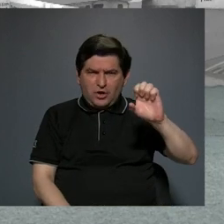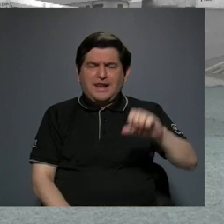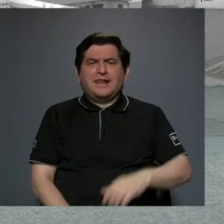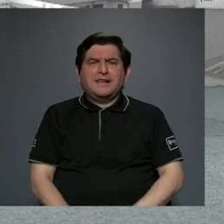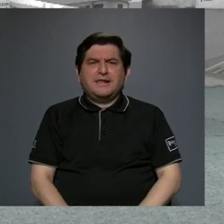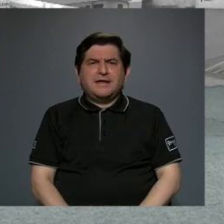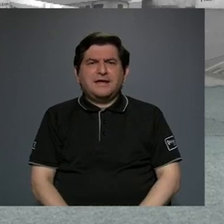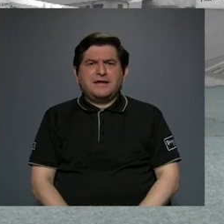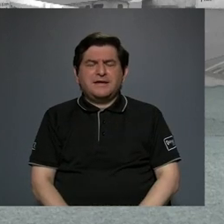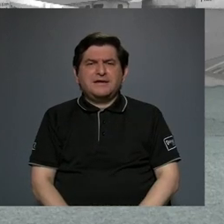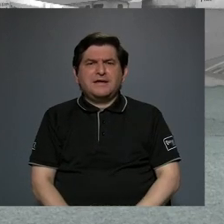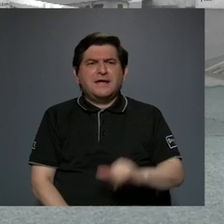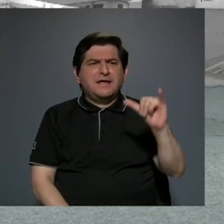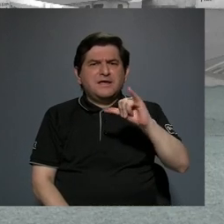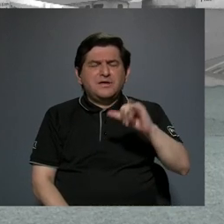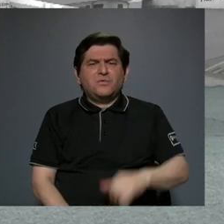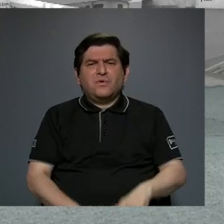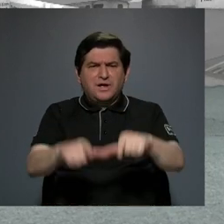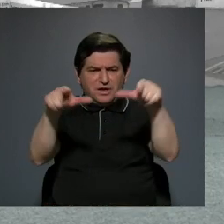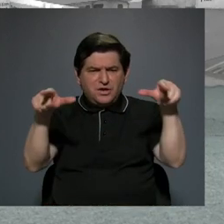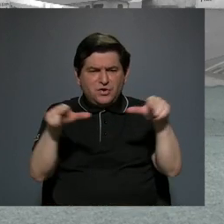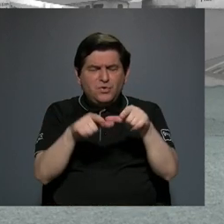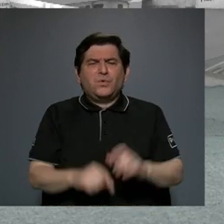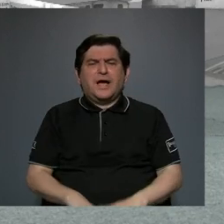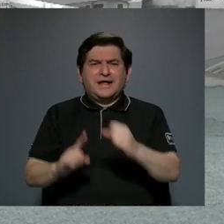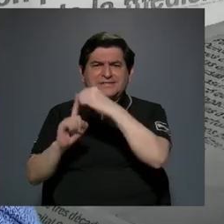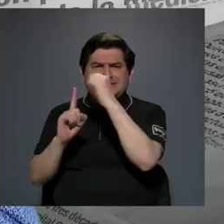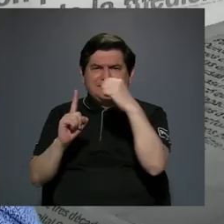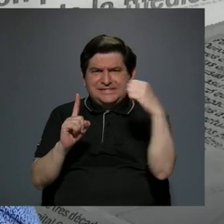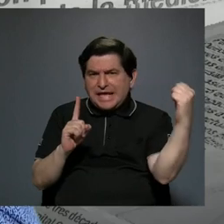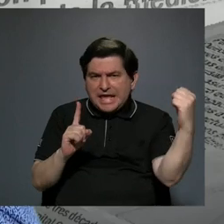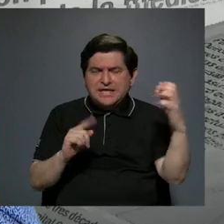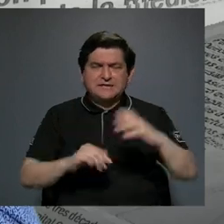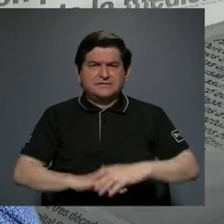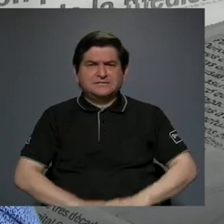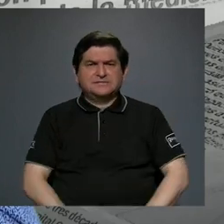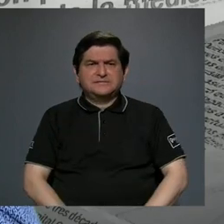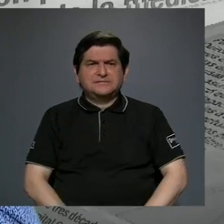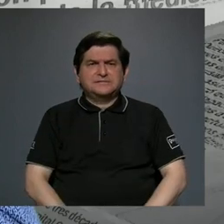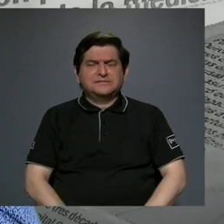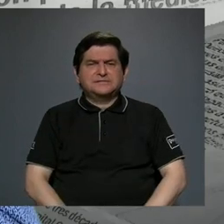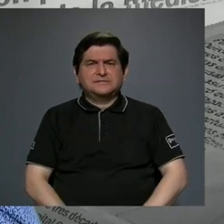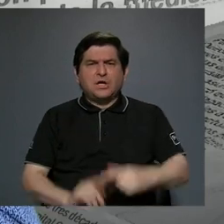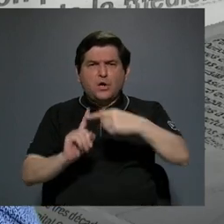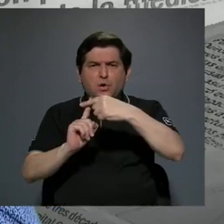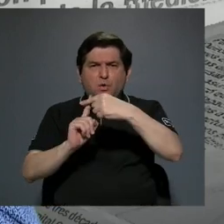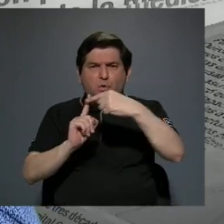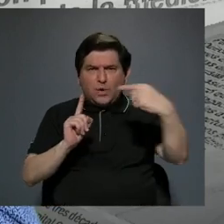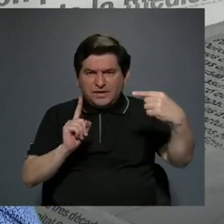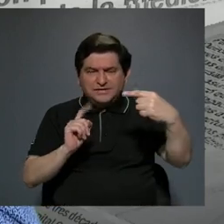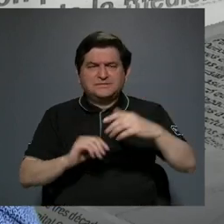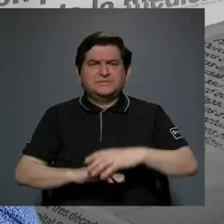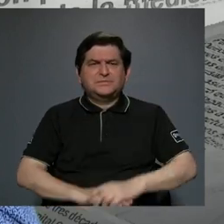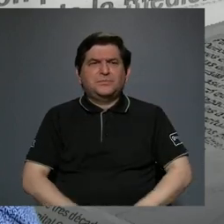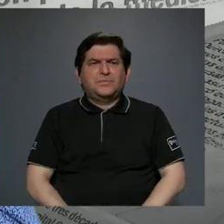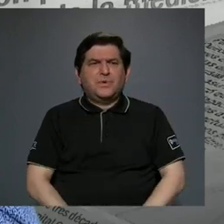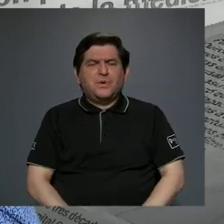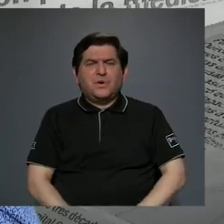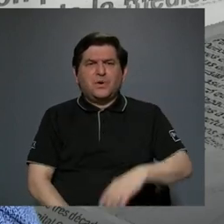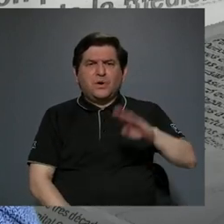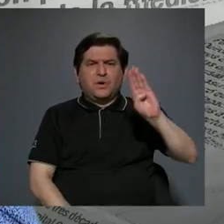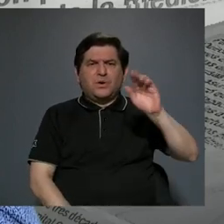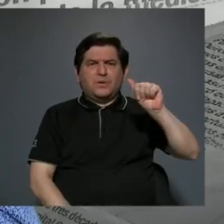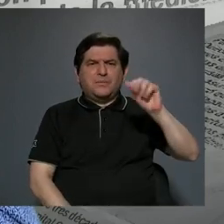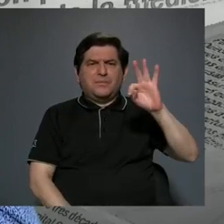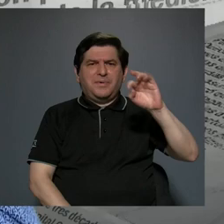los de la zona de Siquirres, los de Guasimo, los de Batán